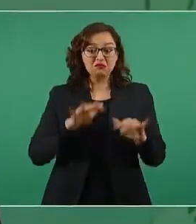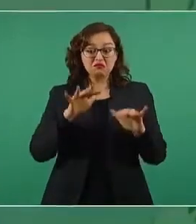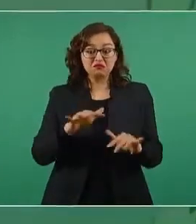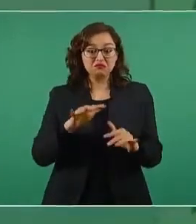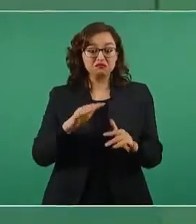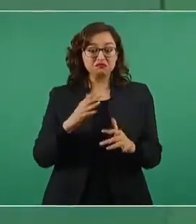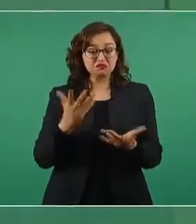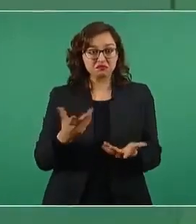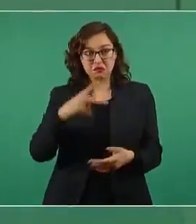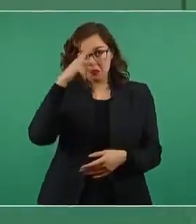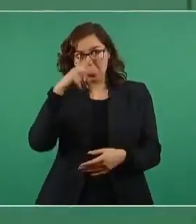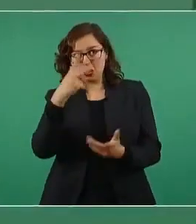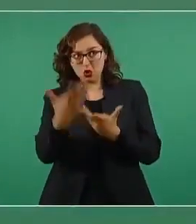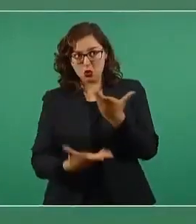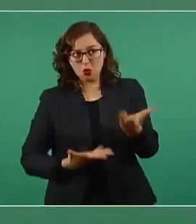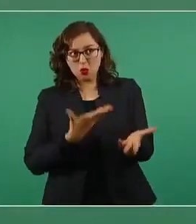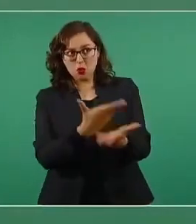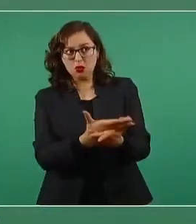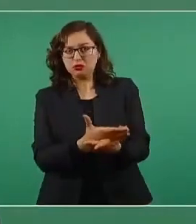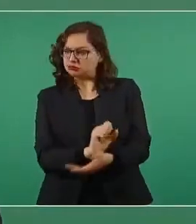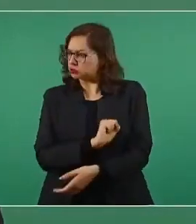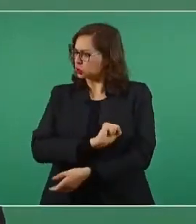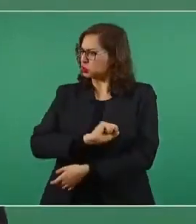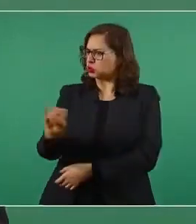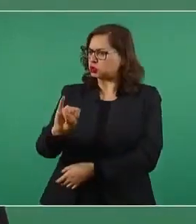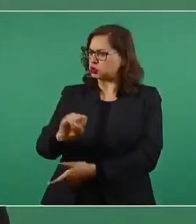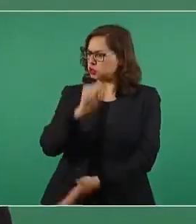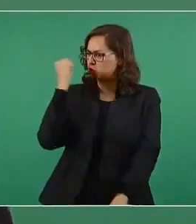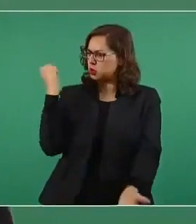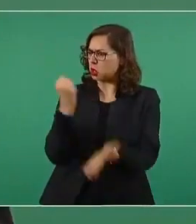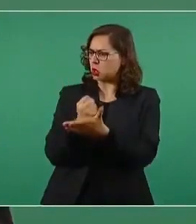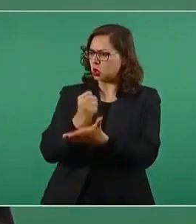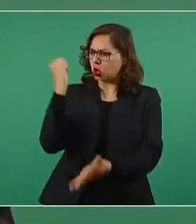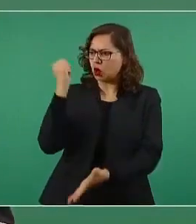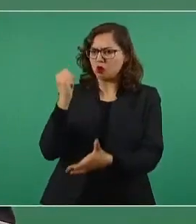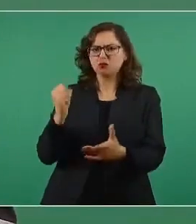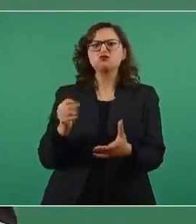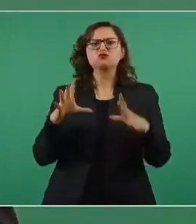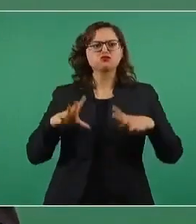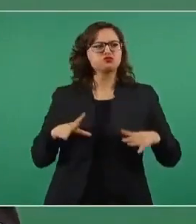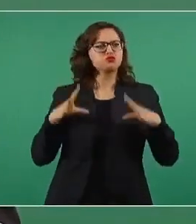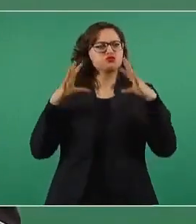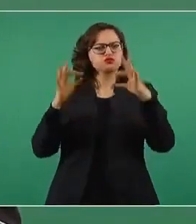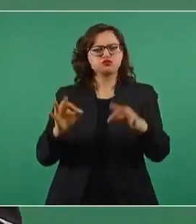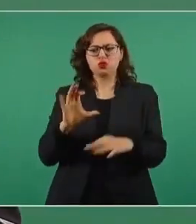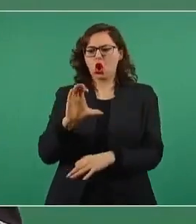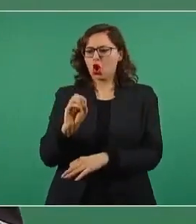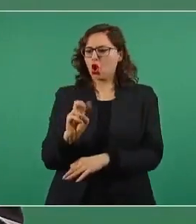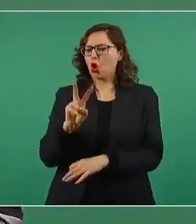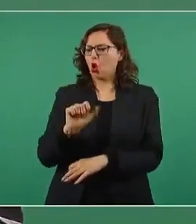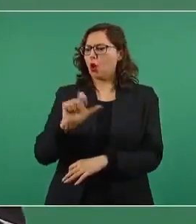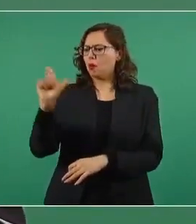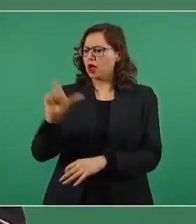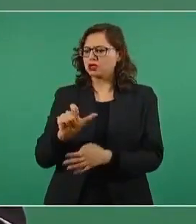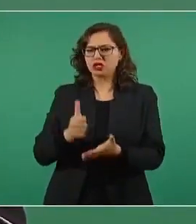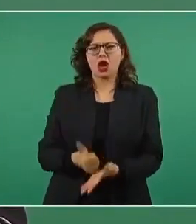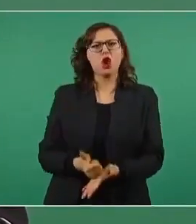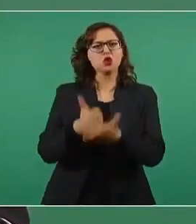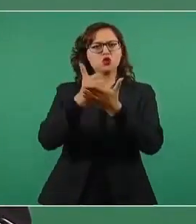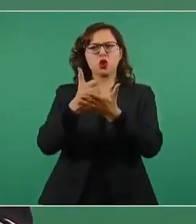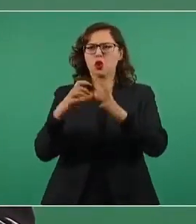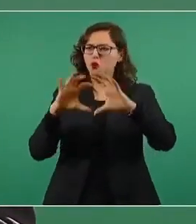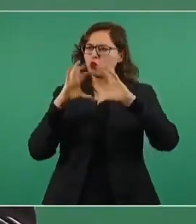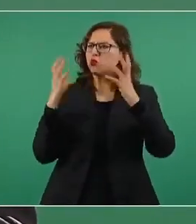una propuesta nuestra para crear este mecanismo y garantizar el derecho a la vacuna a todos,